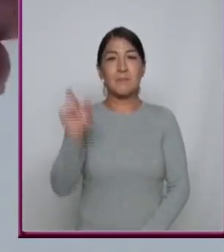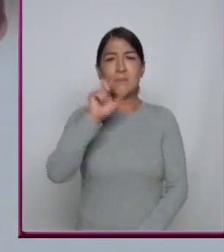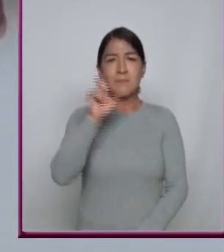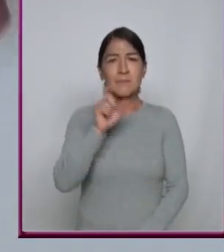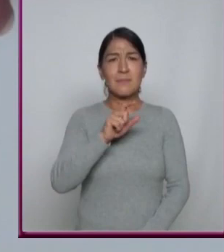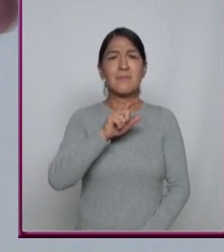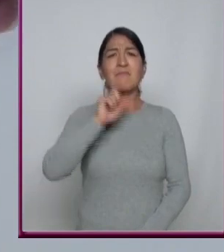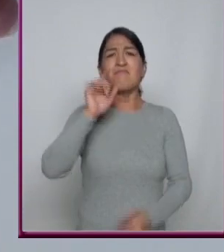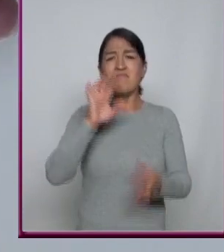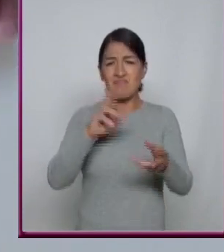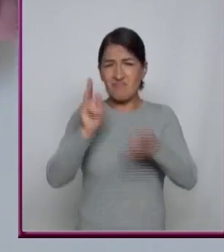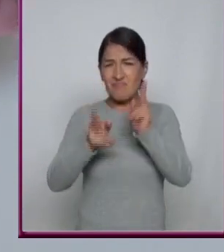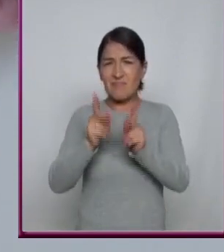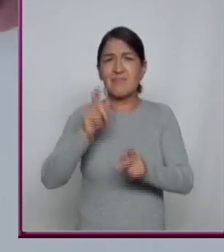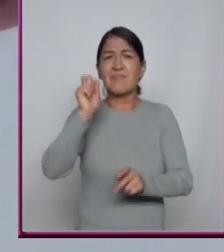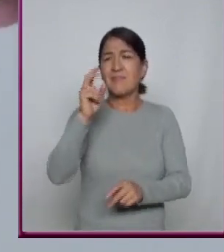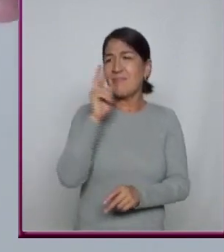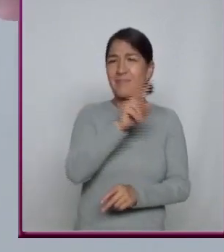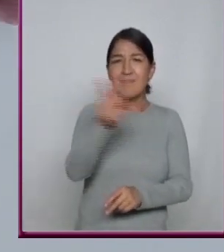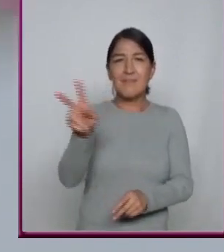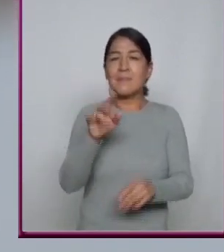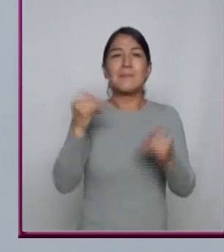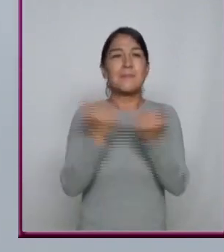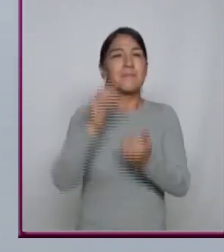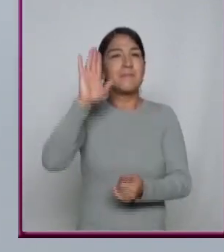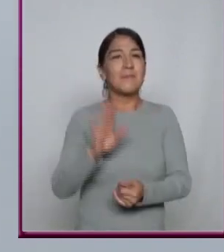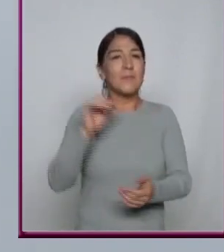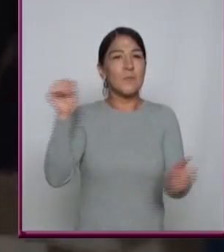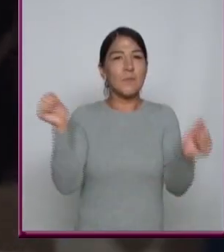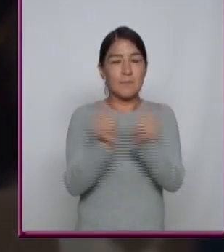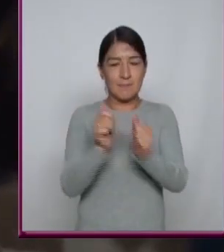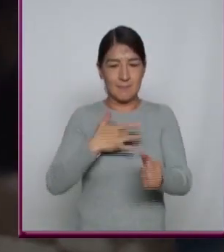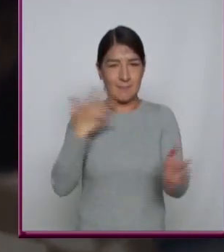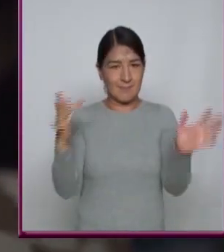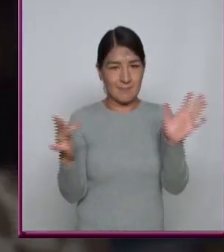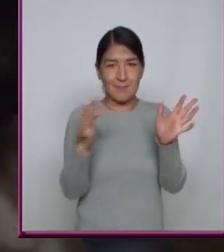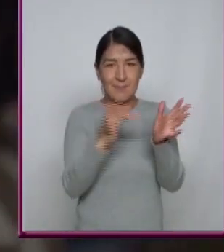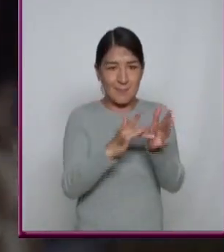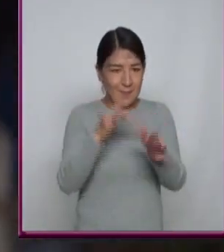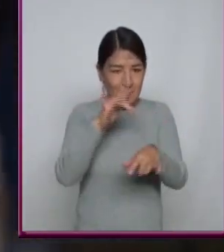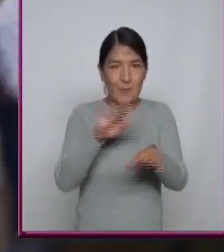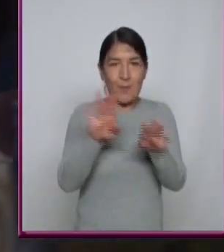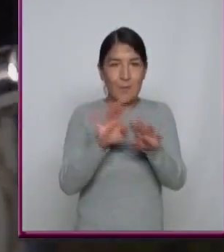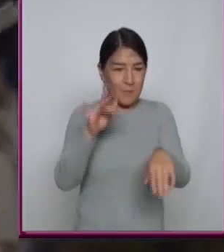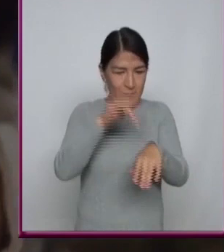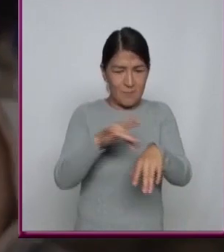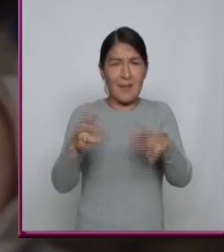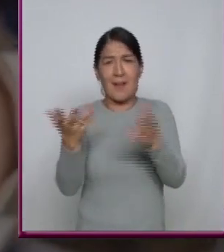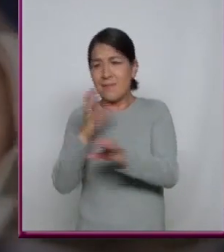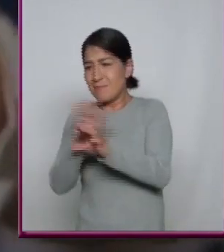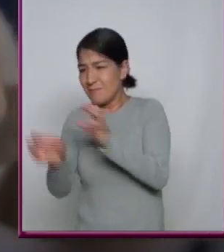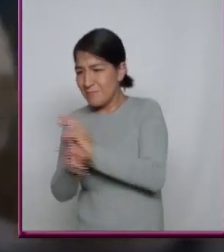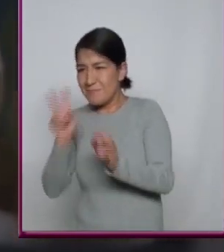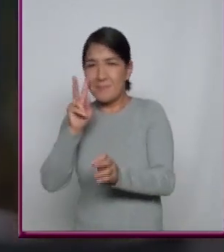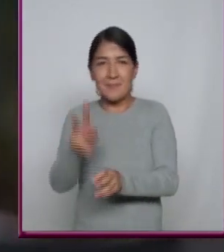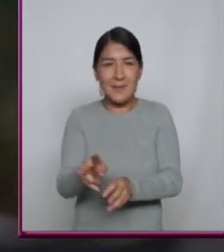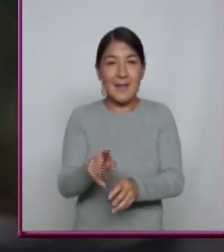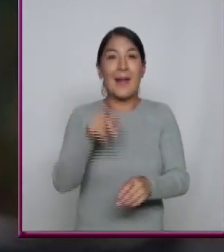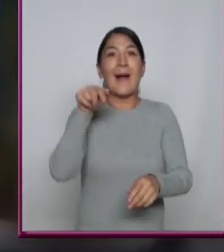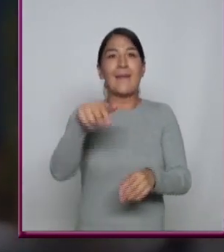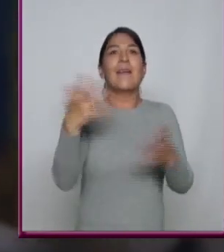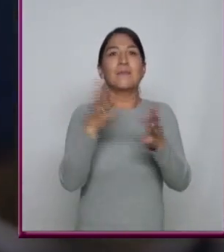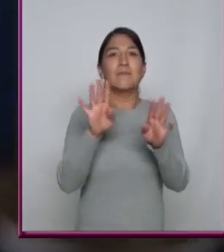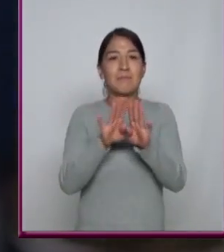habla de lo que ve, casi siempre es fácil relacionarlo con el tacto Podemos tocar las cosas que vemos y eso las hace